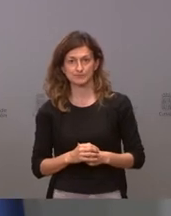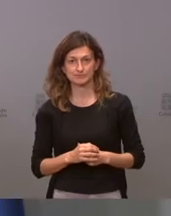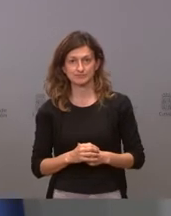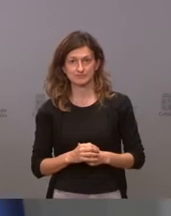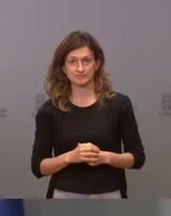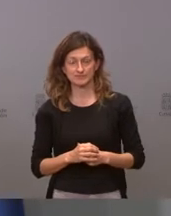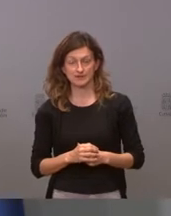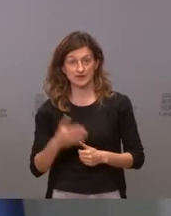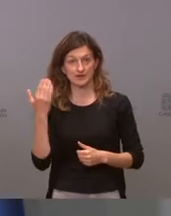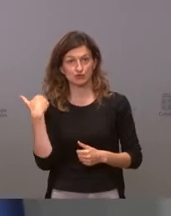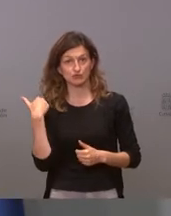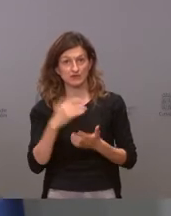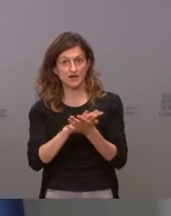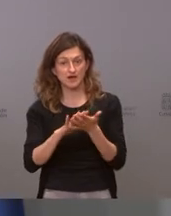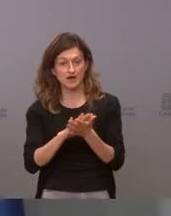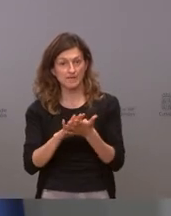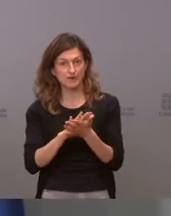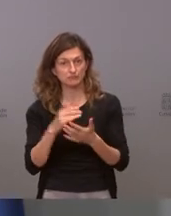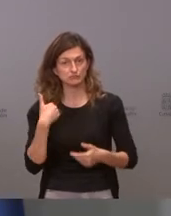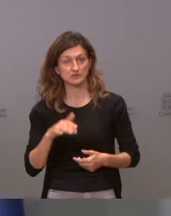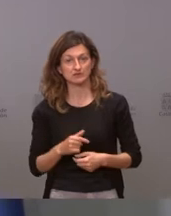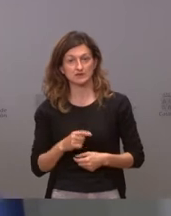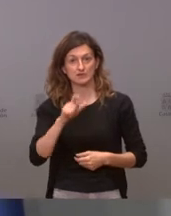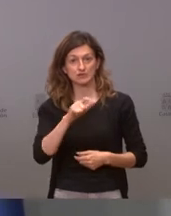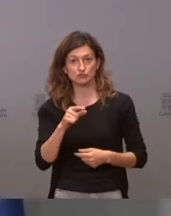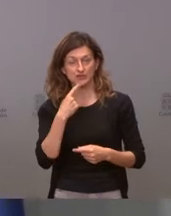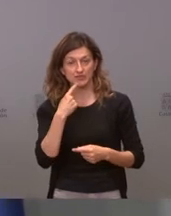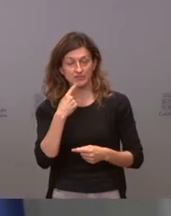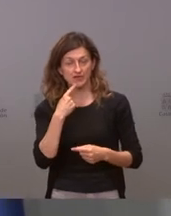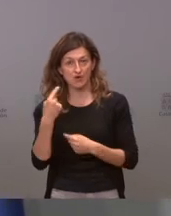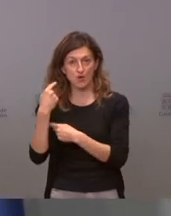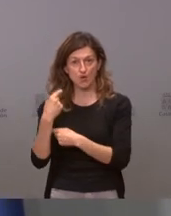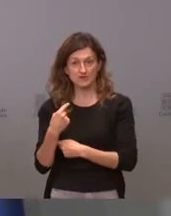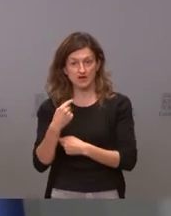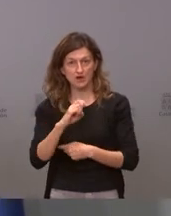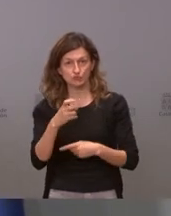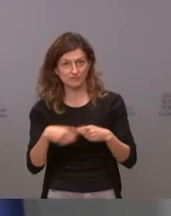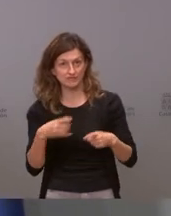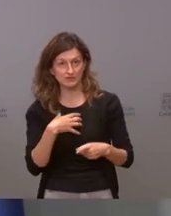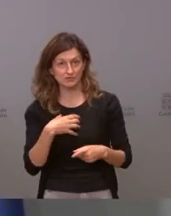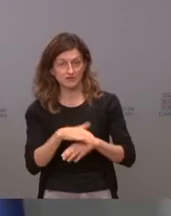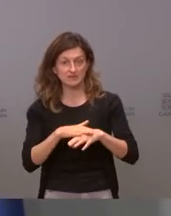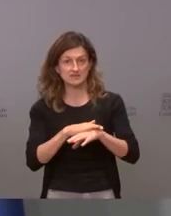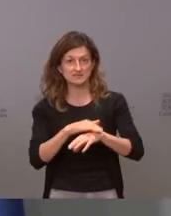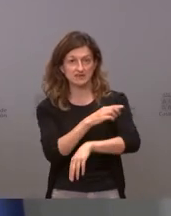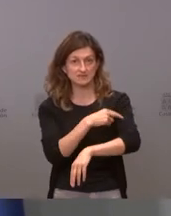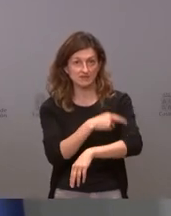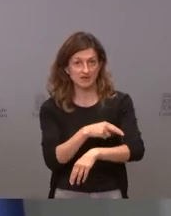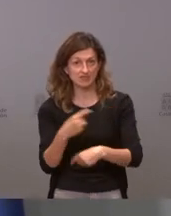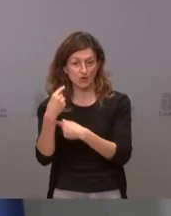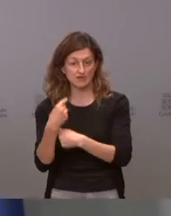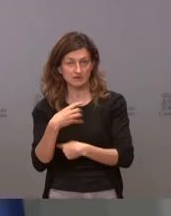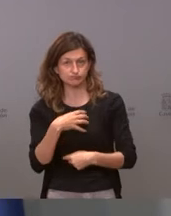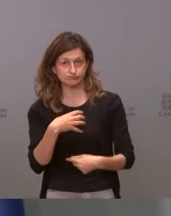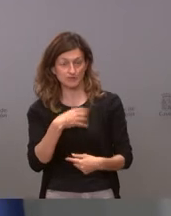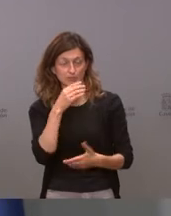lo dijimos el otro día y yo nadie me puede obligar a decir otra cosa sea el Ministro de Sanidad sea quien sea porque no hay